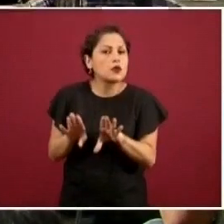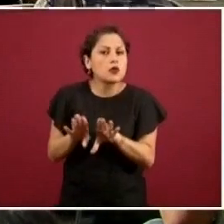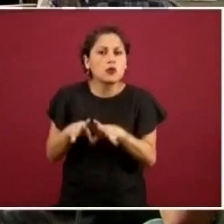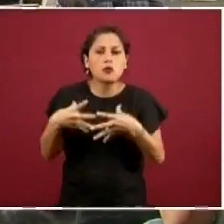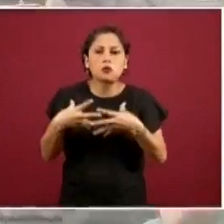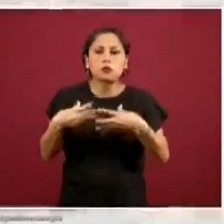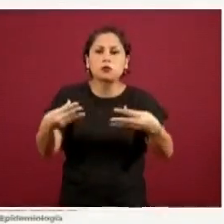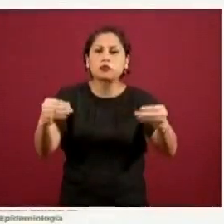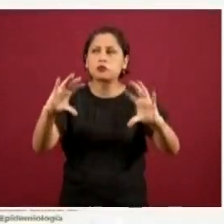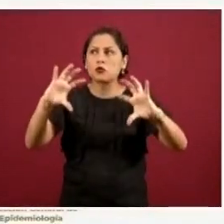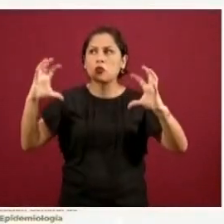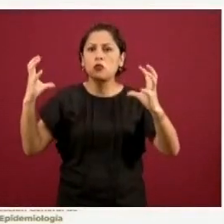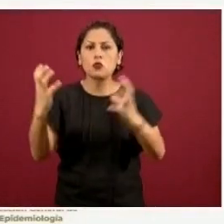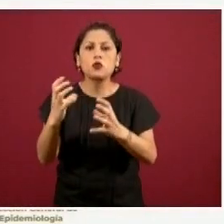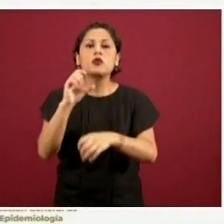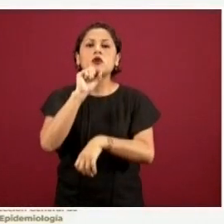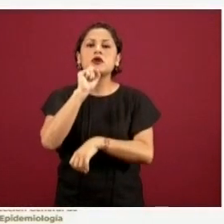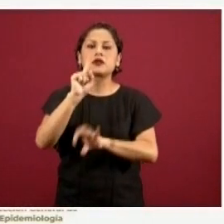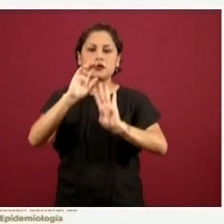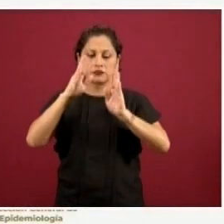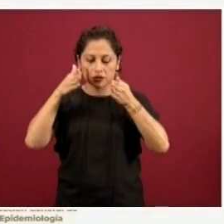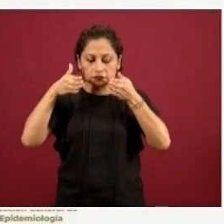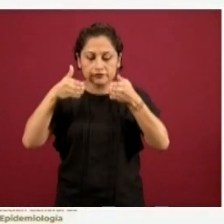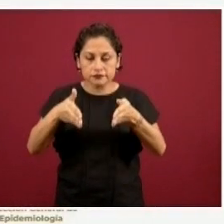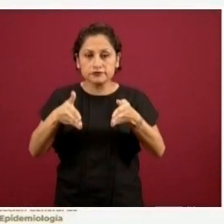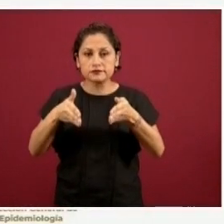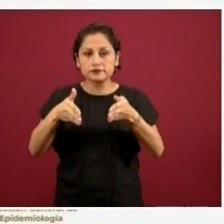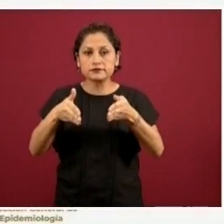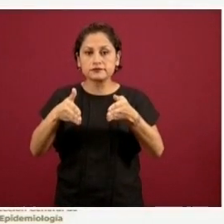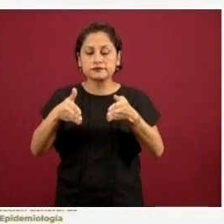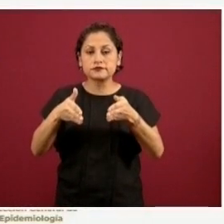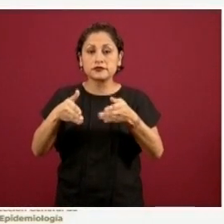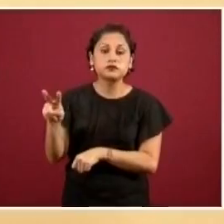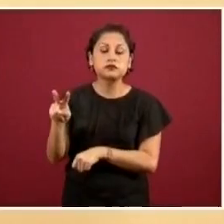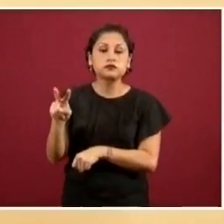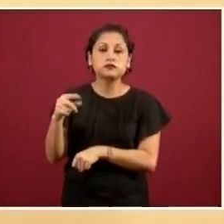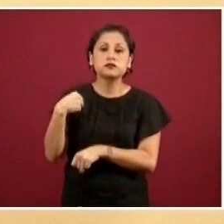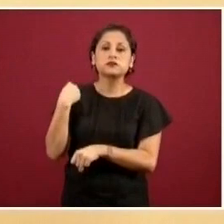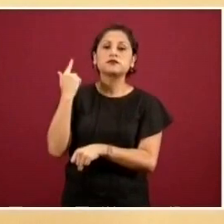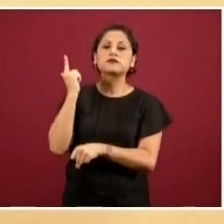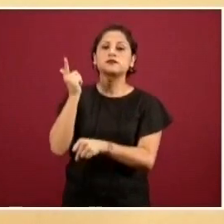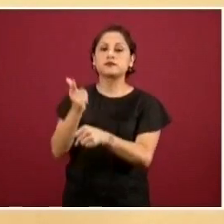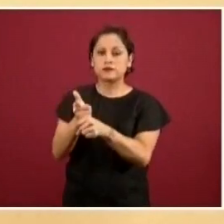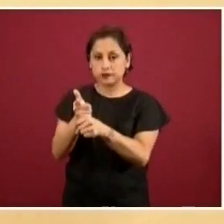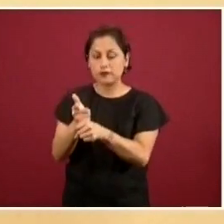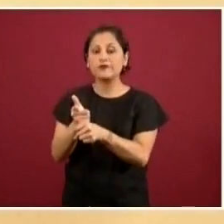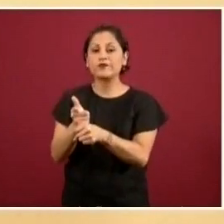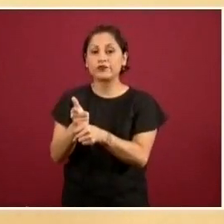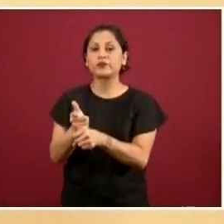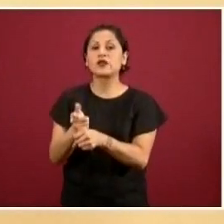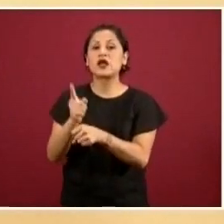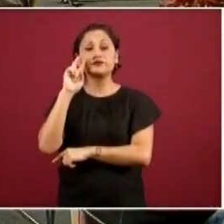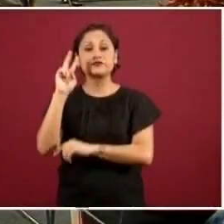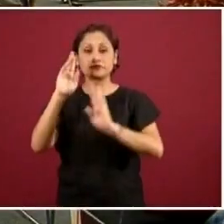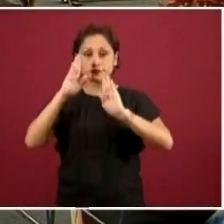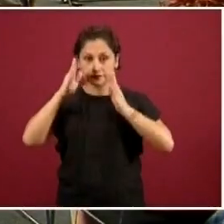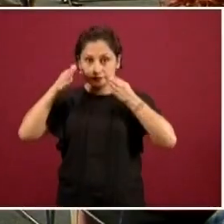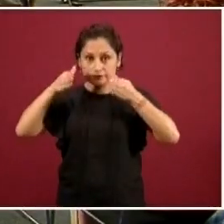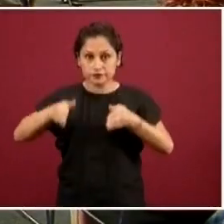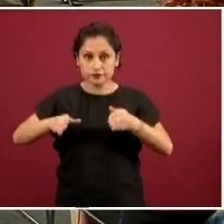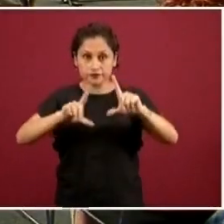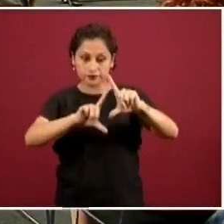ha sido hospitalizado con diferentes grados de gravedad. También siguen presentándose la hipertensión, diabetes, obesidad, tabaquismo y otros